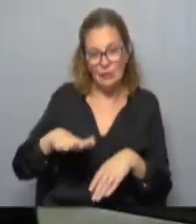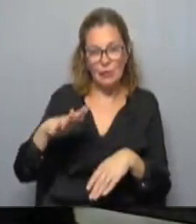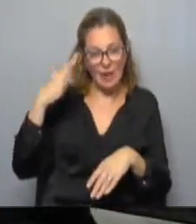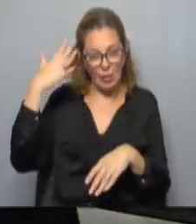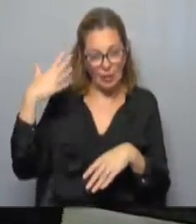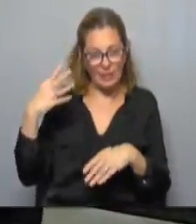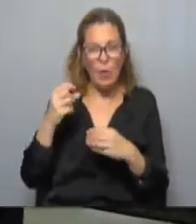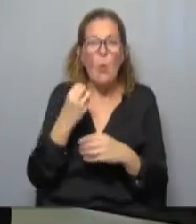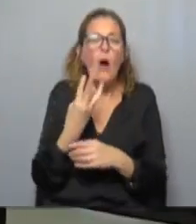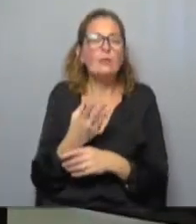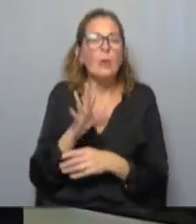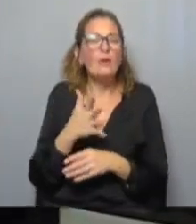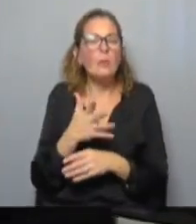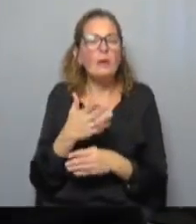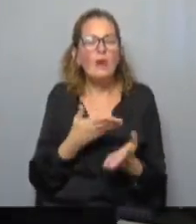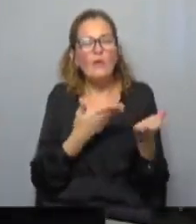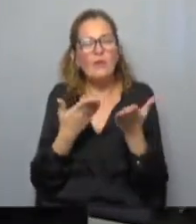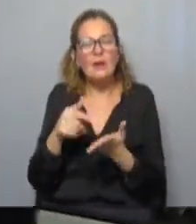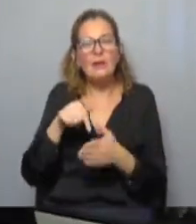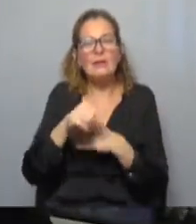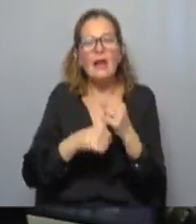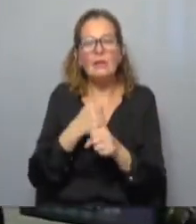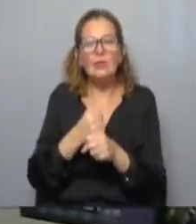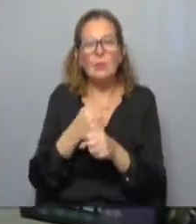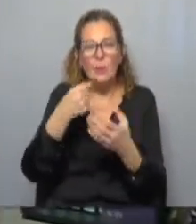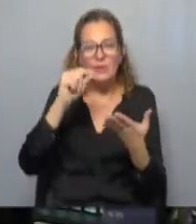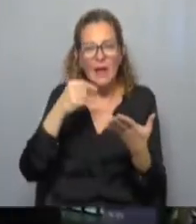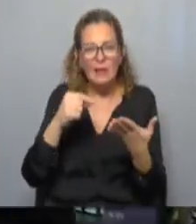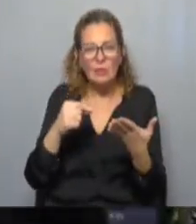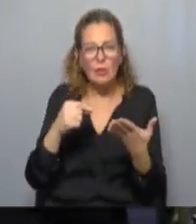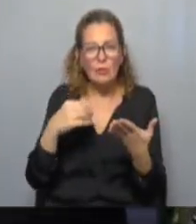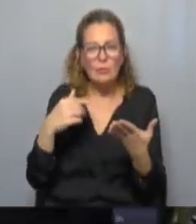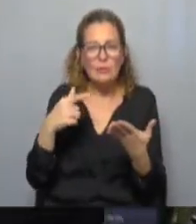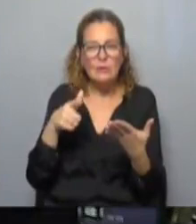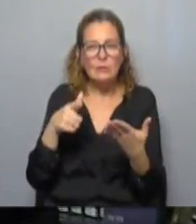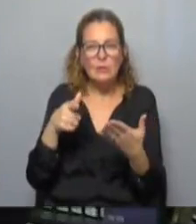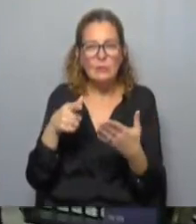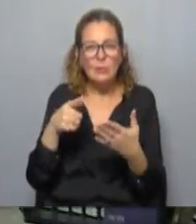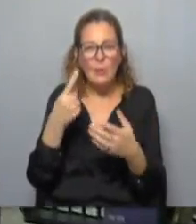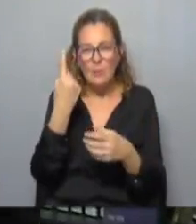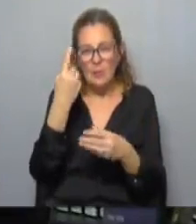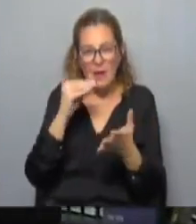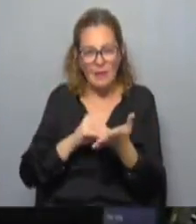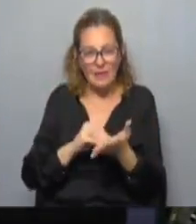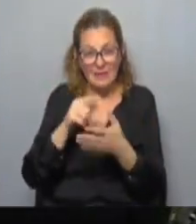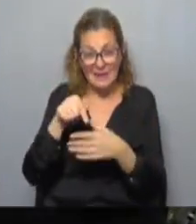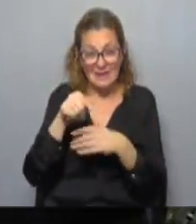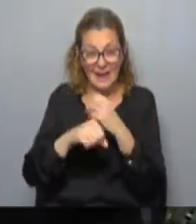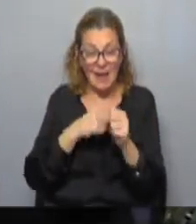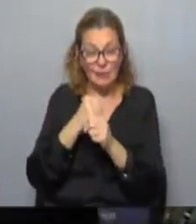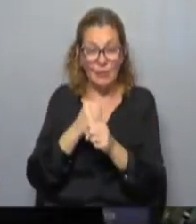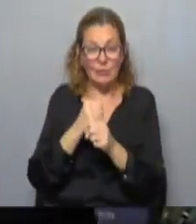¿cuántos más o menos están participando este año o tenés el dato de que han participado? Mirá nosotros por primera vez este año